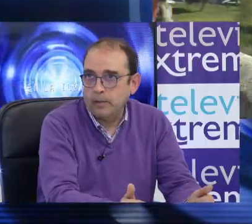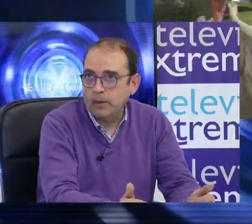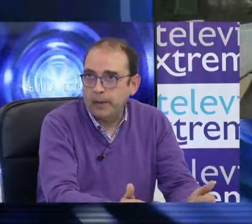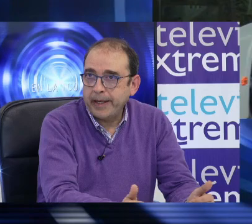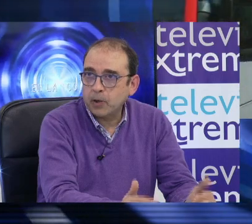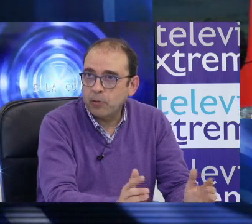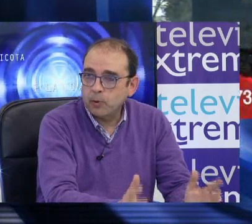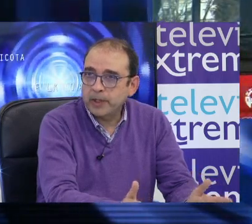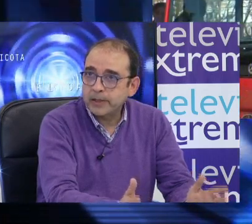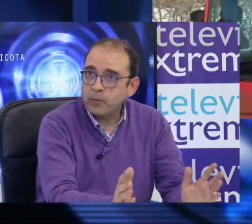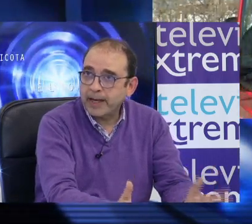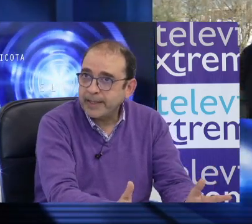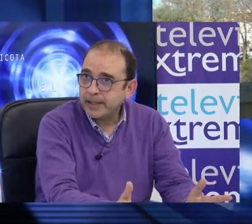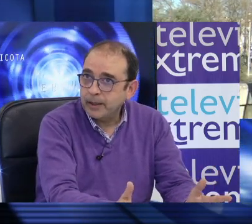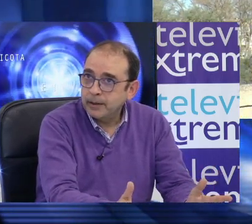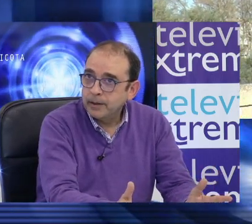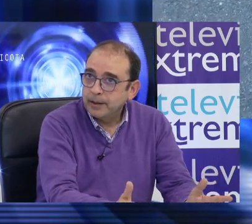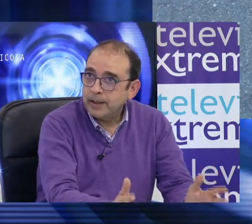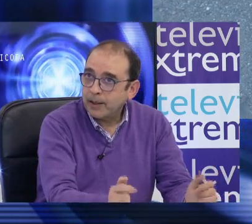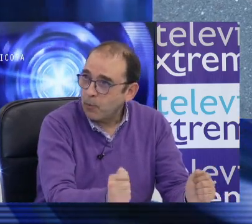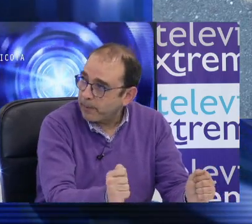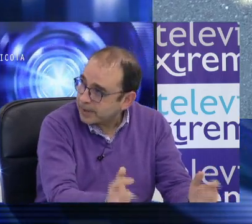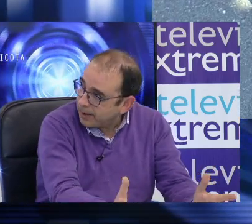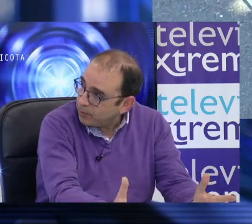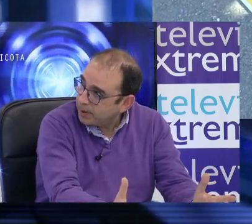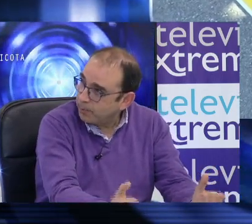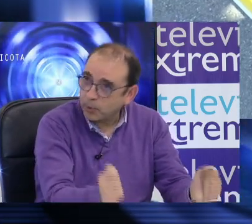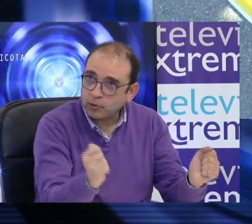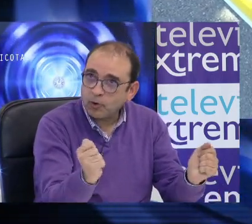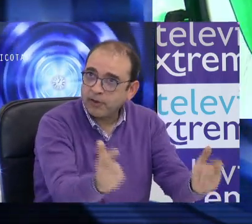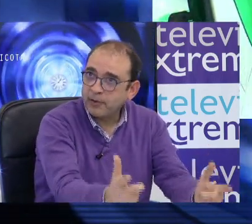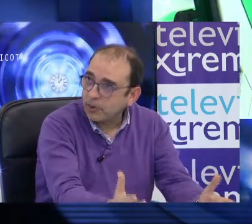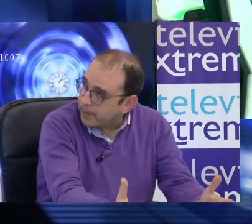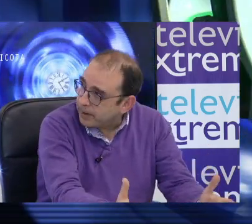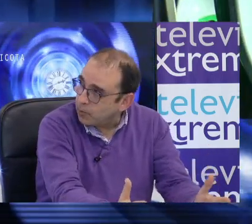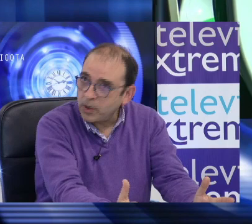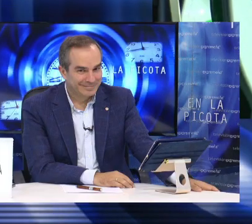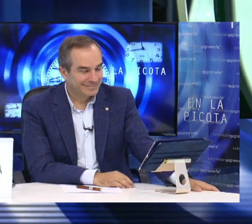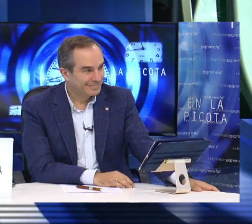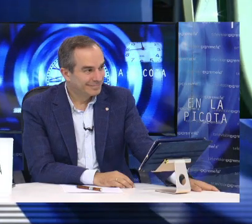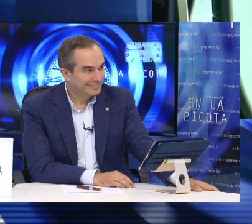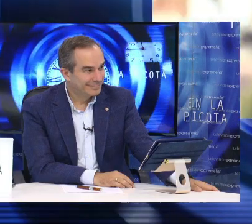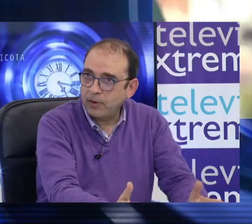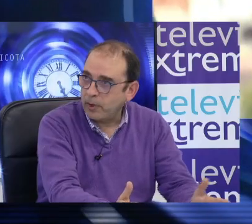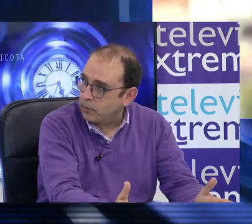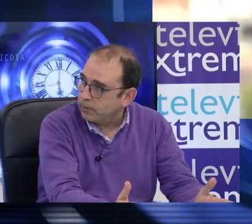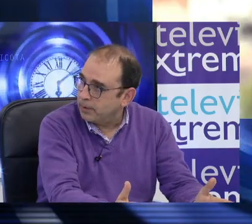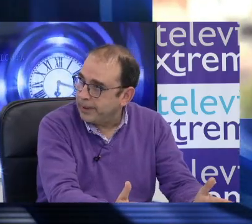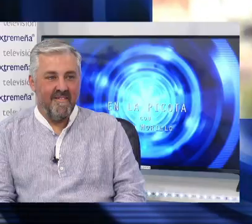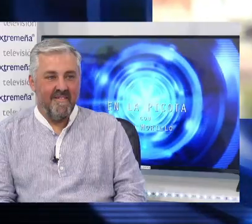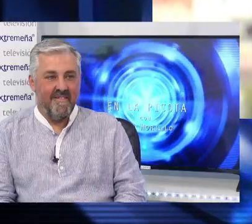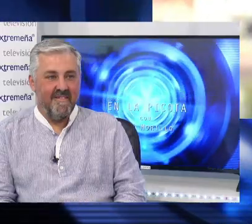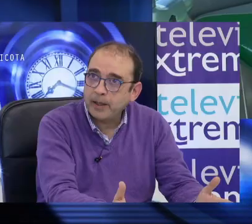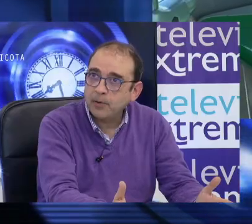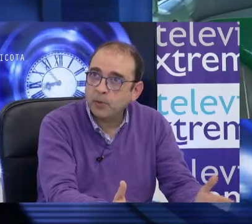hora. Es como montarse en una calesa y dar un paseo por todo el centro de Madrid. Una hora, por cero euros.